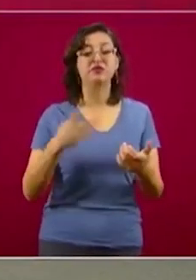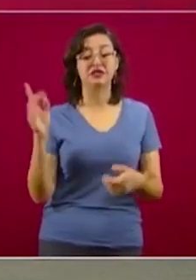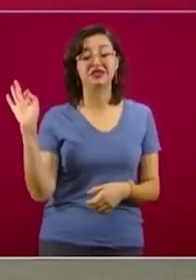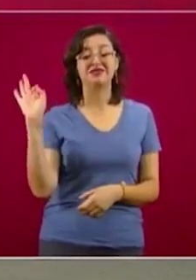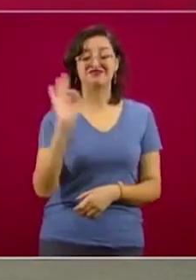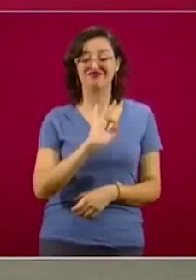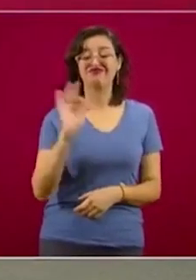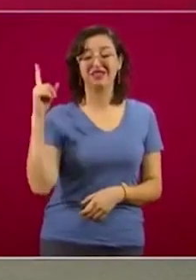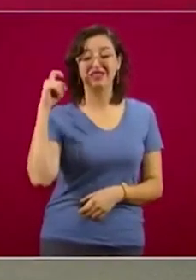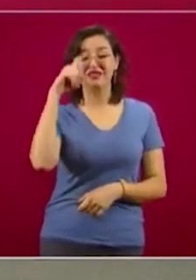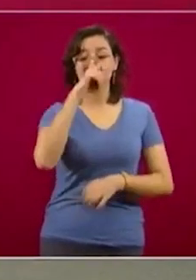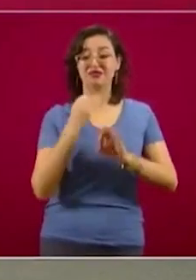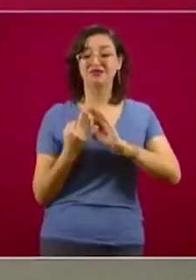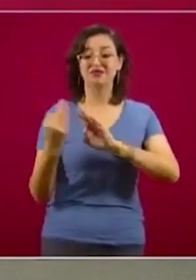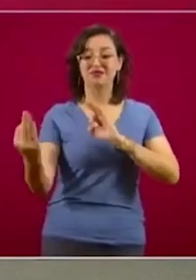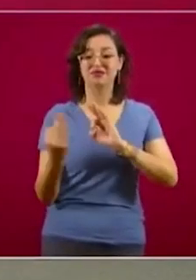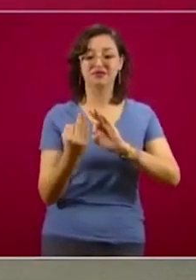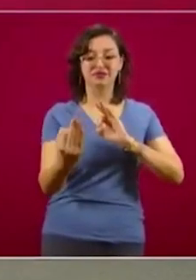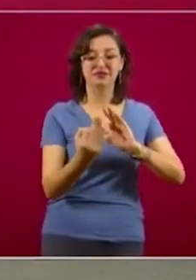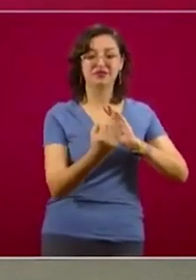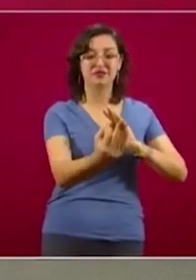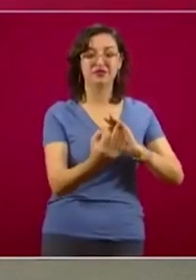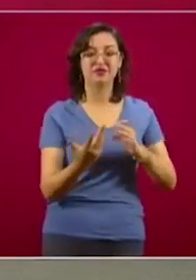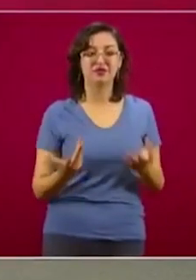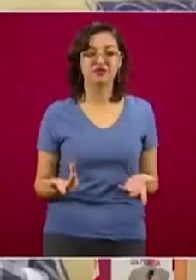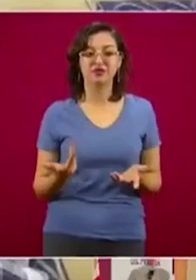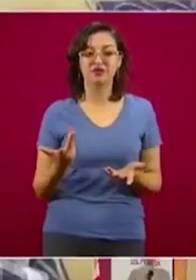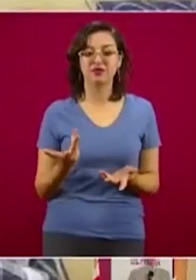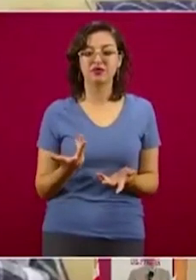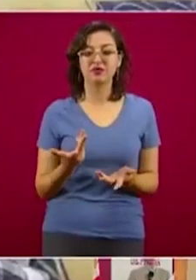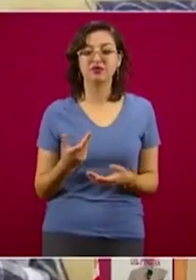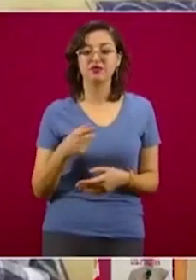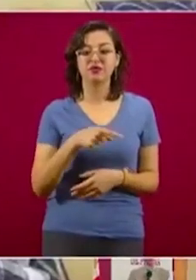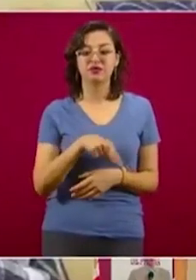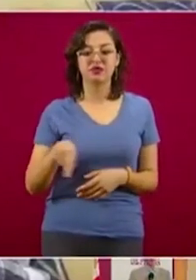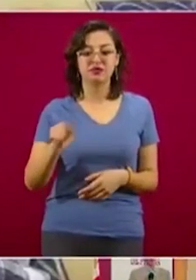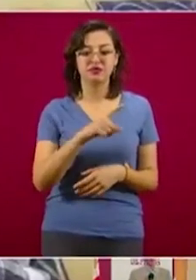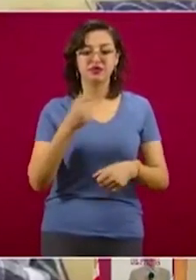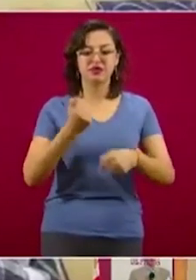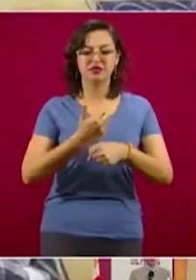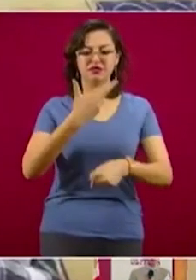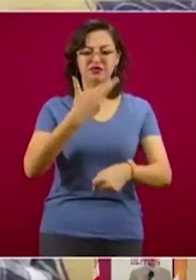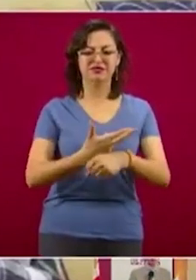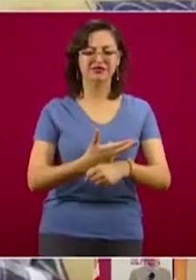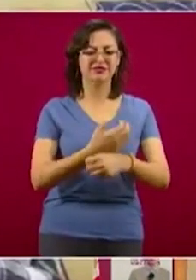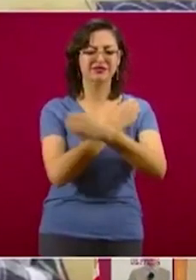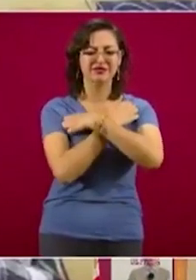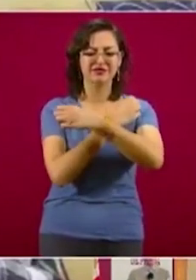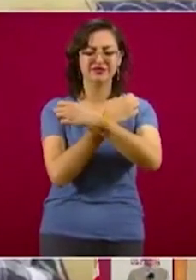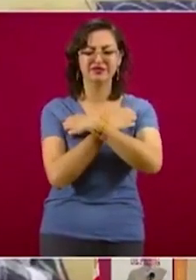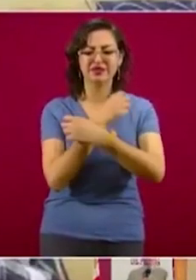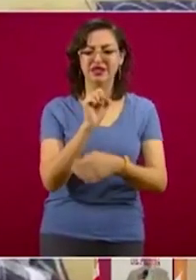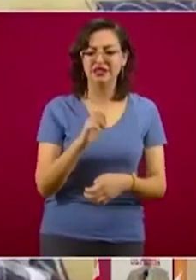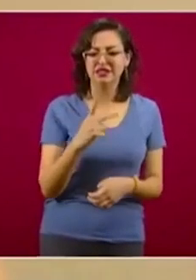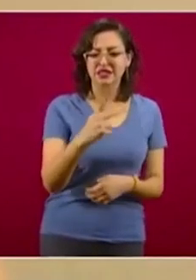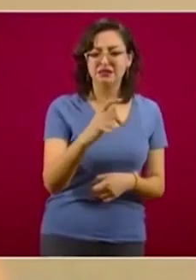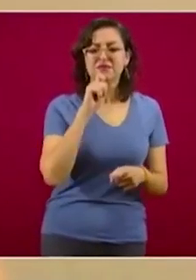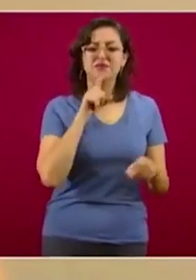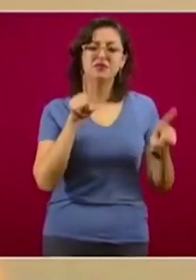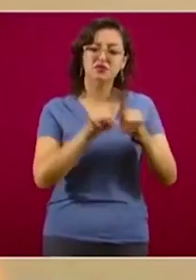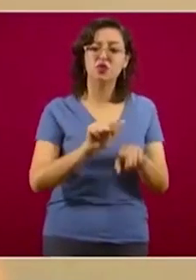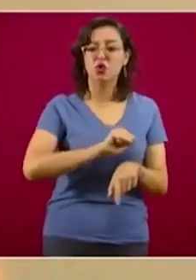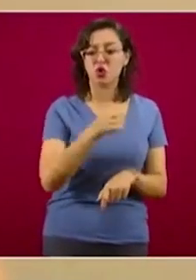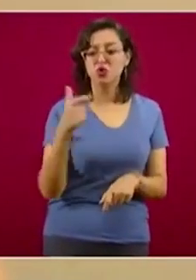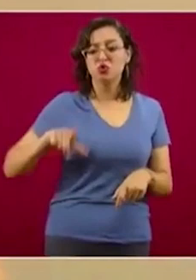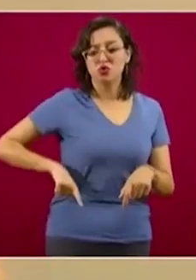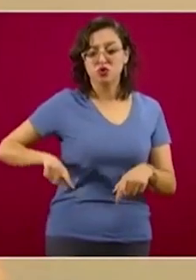conservar la sana distancia. Lo que hemos pensado, y esto lo hemos platicado con el secretario de Educación Pública y con otros funcionarios